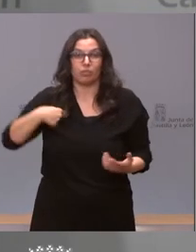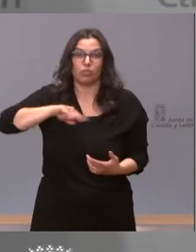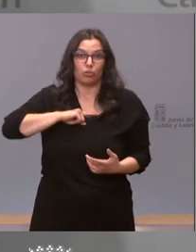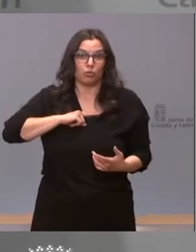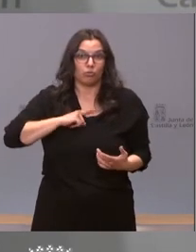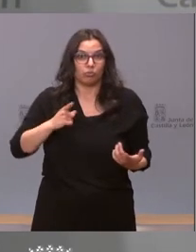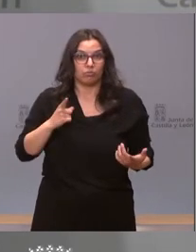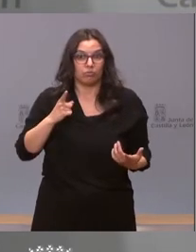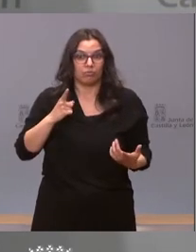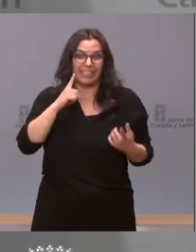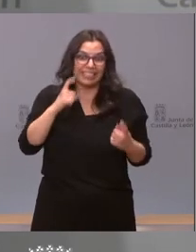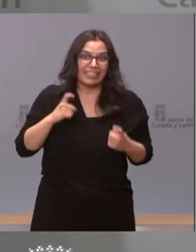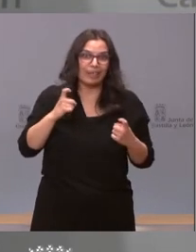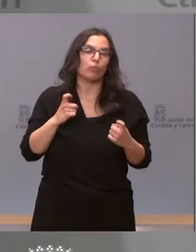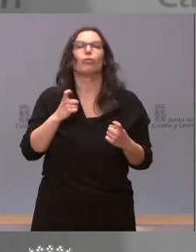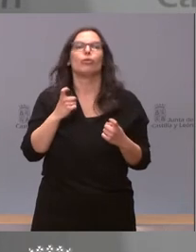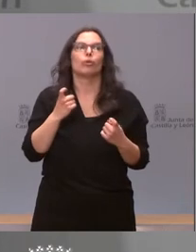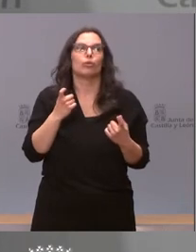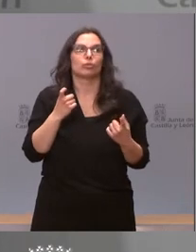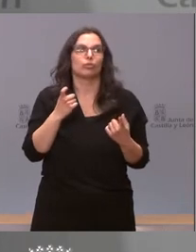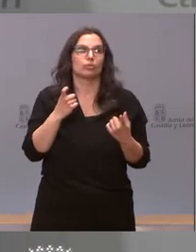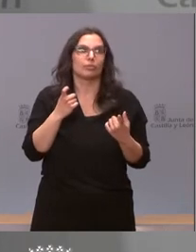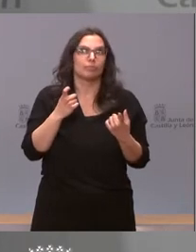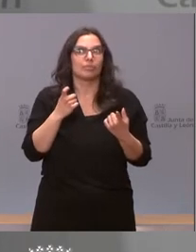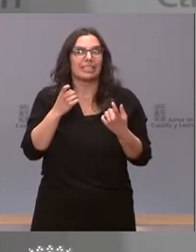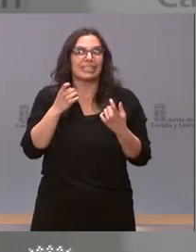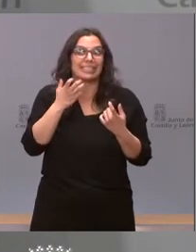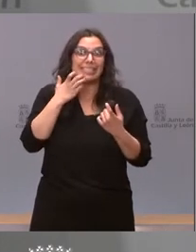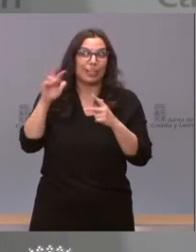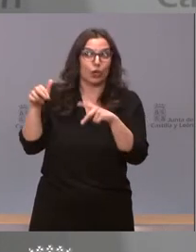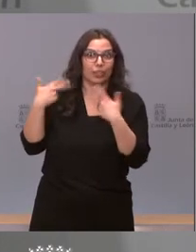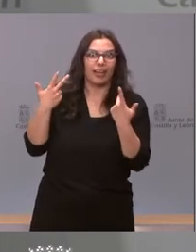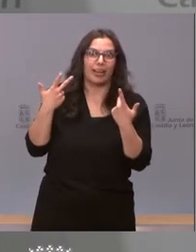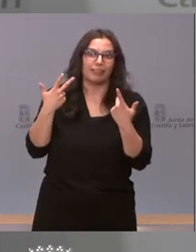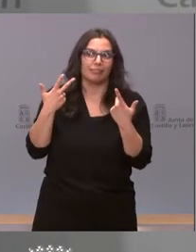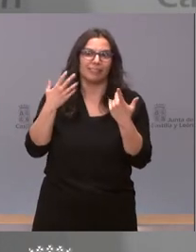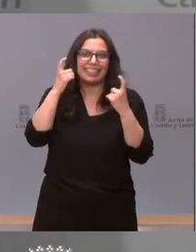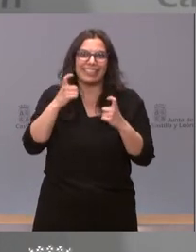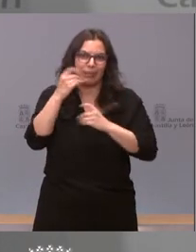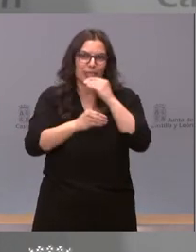utilizamos, intentamos utilizar en la medida de lo posible, siempre que nos dejan ese sentido común.